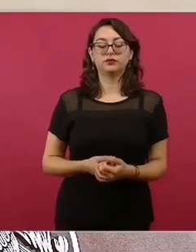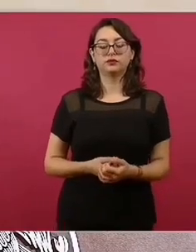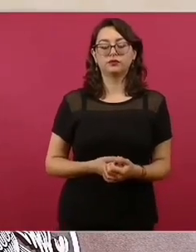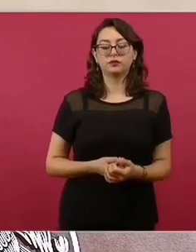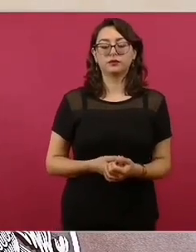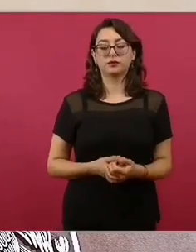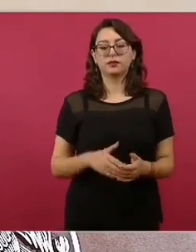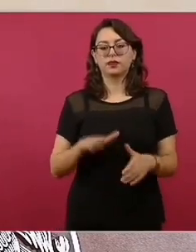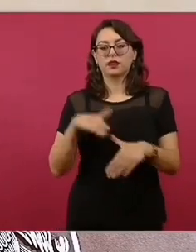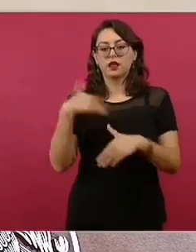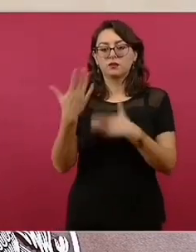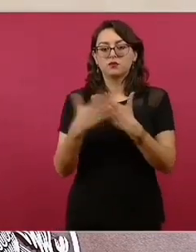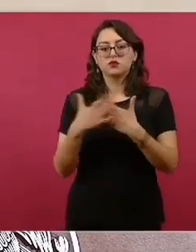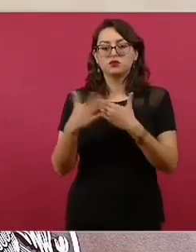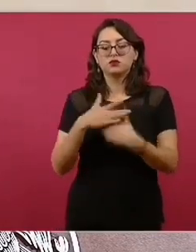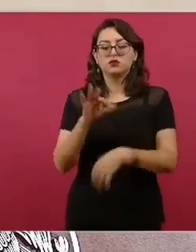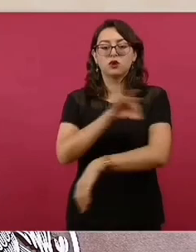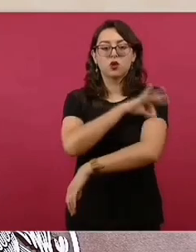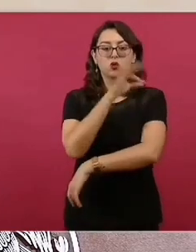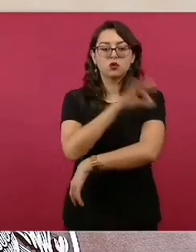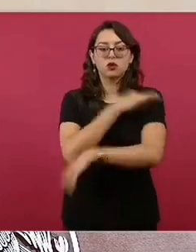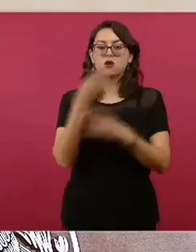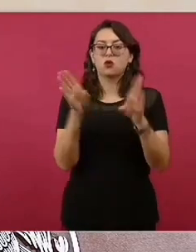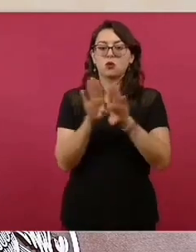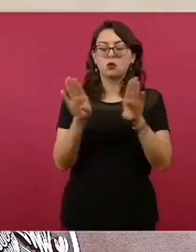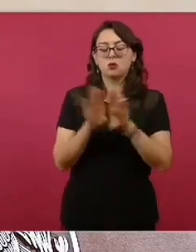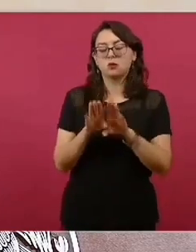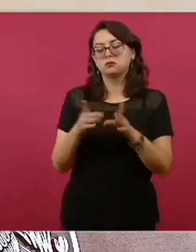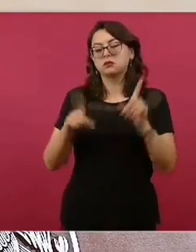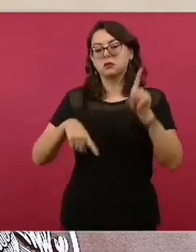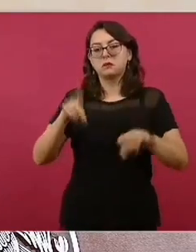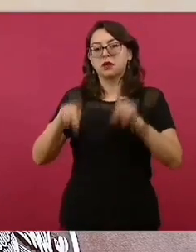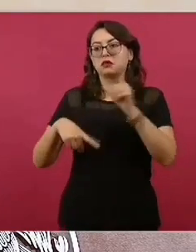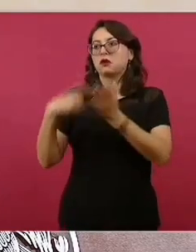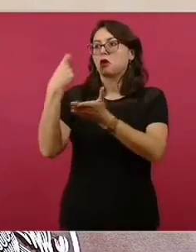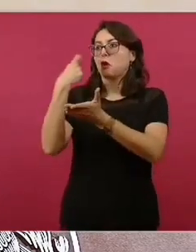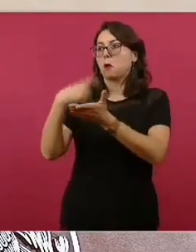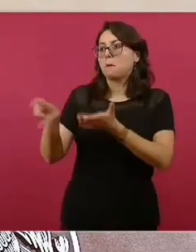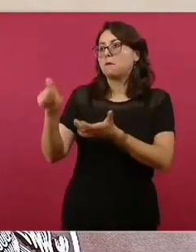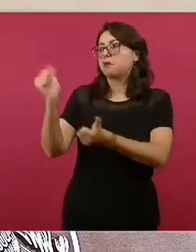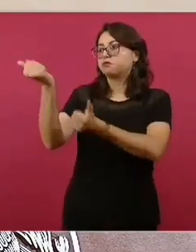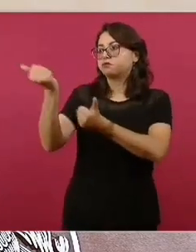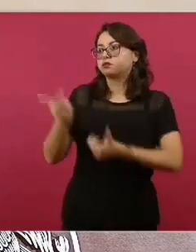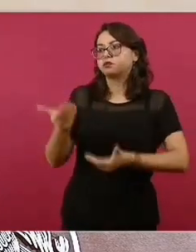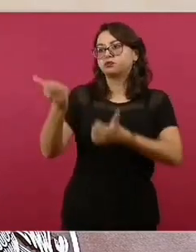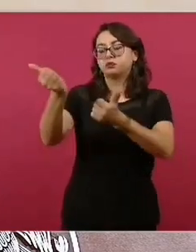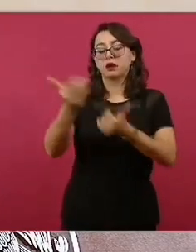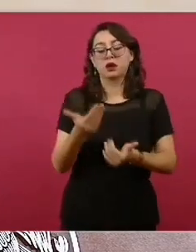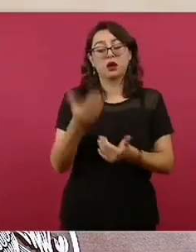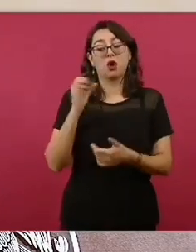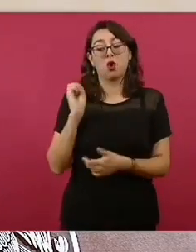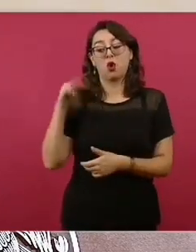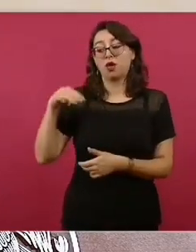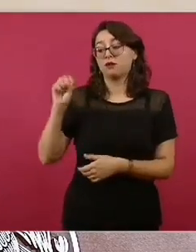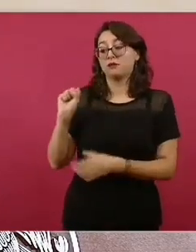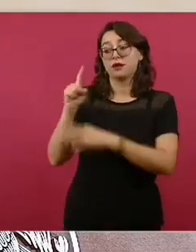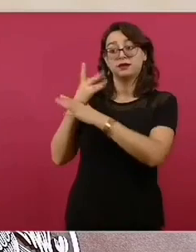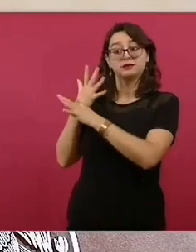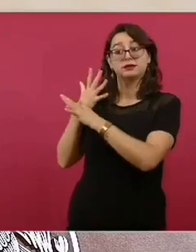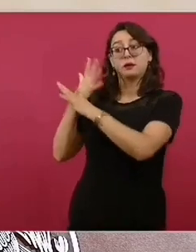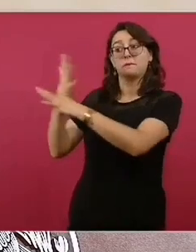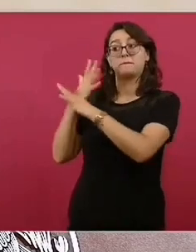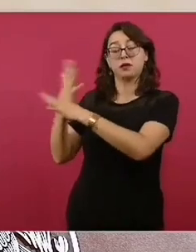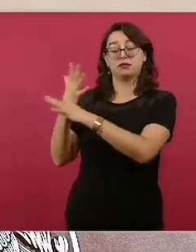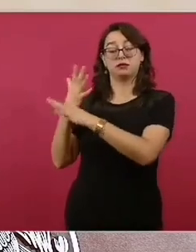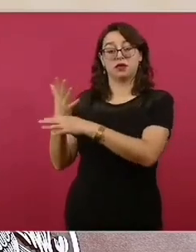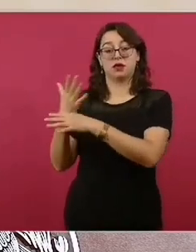un esquema de proveeduría posible, siguiendo estos principios de la recomendación de OMS y teniendo en todo cuidado